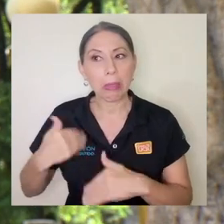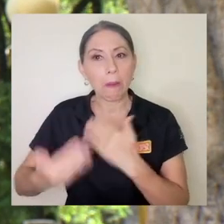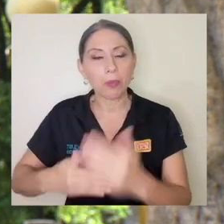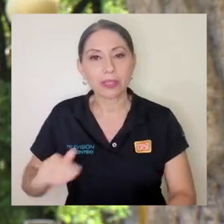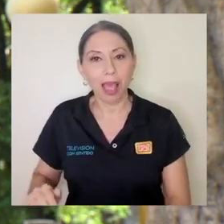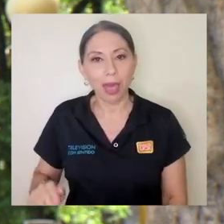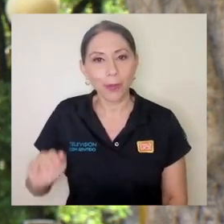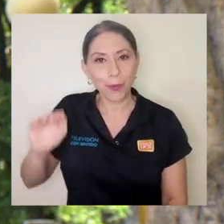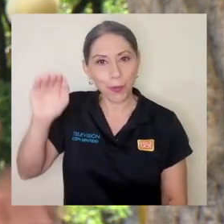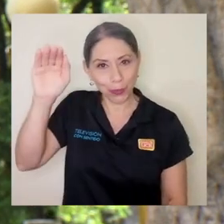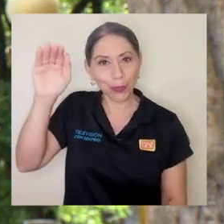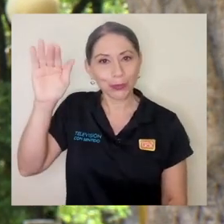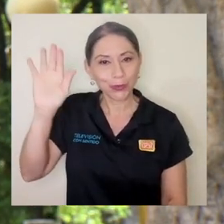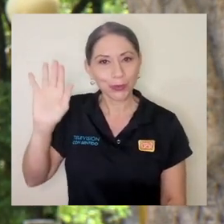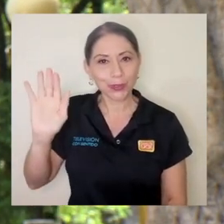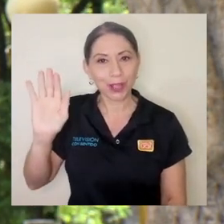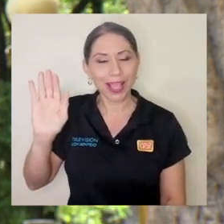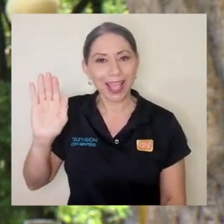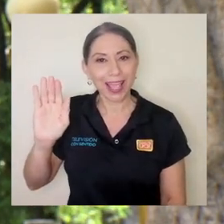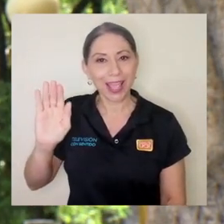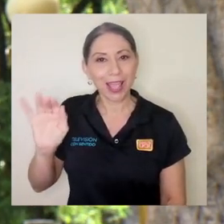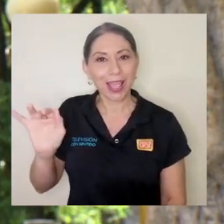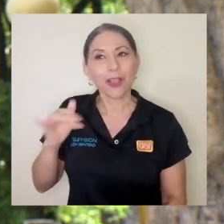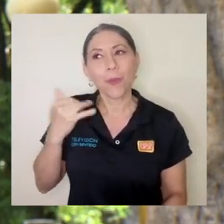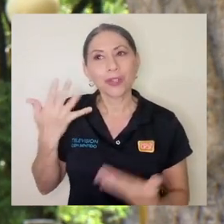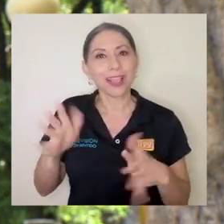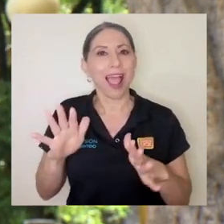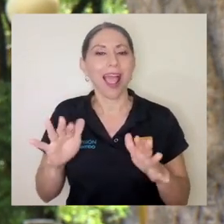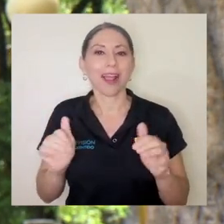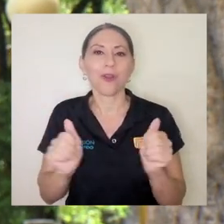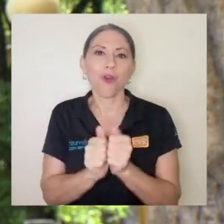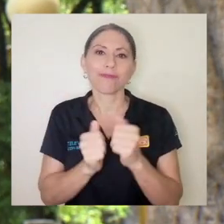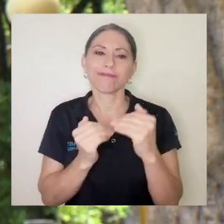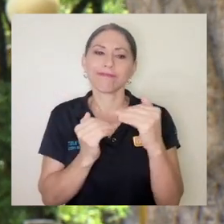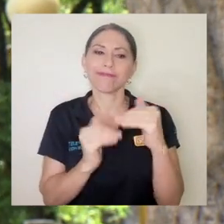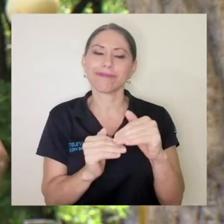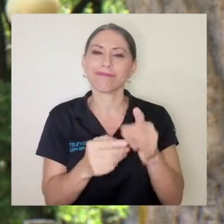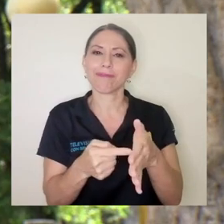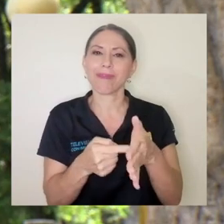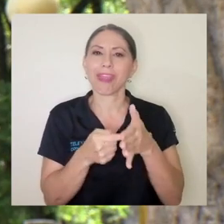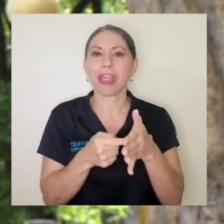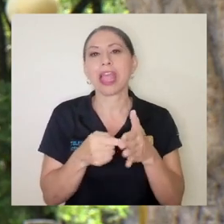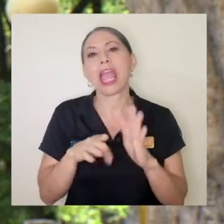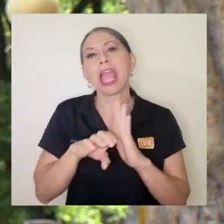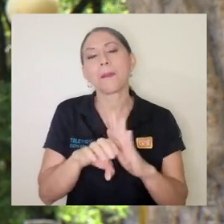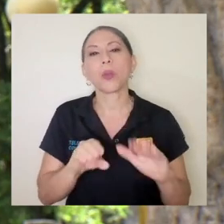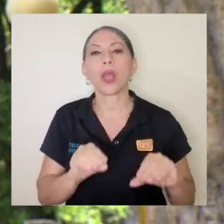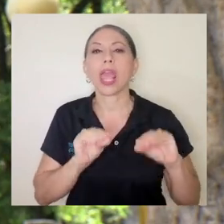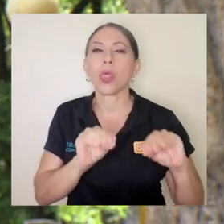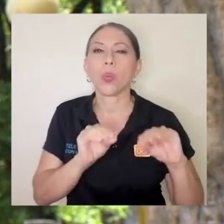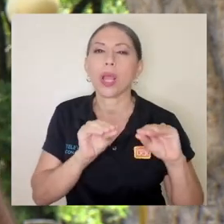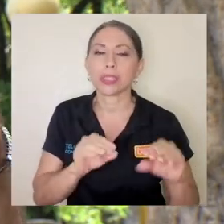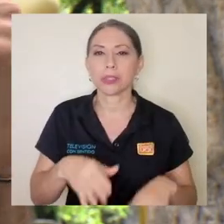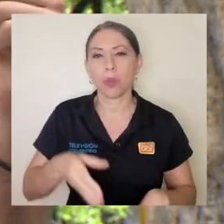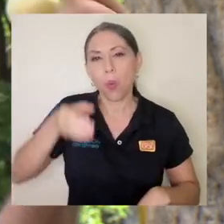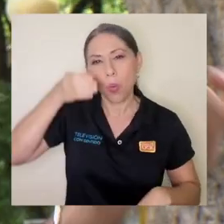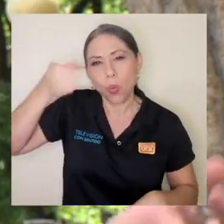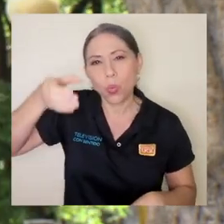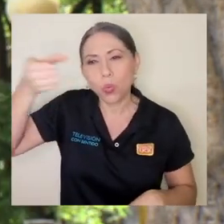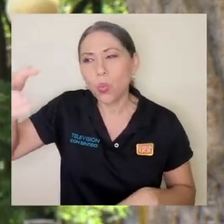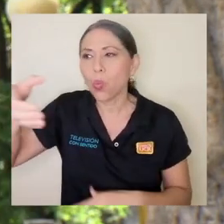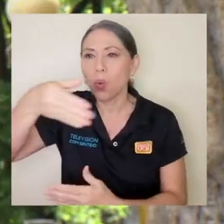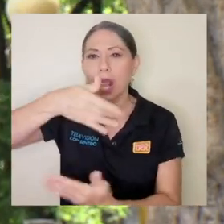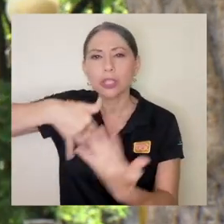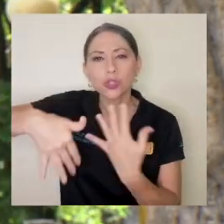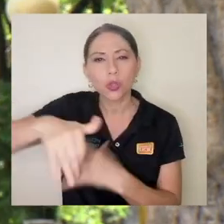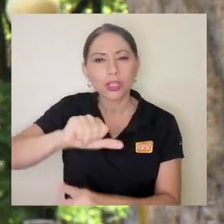mayor facilidad. Cuando somos adultos, como mencionaba, hay condicionantes como la educación, cuestiones